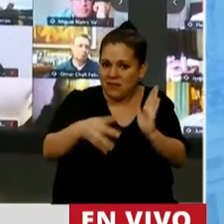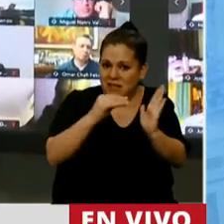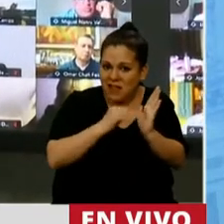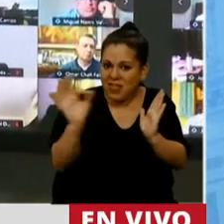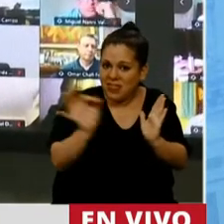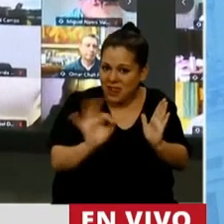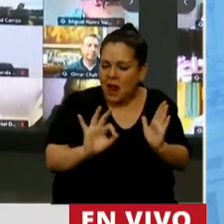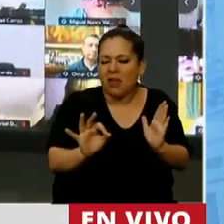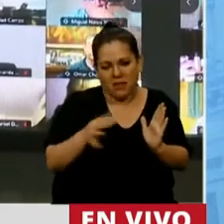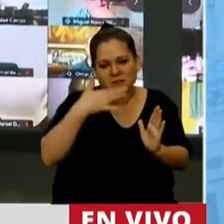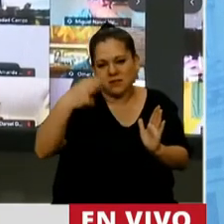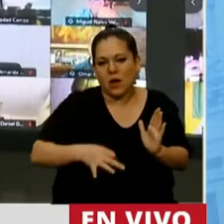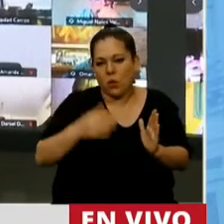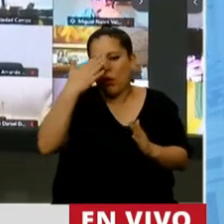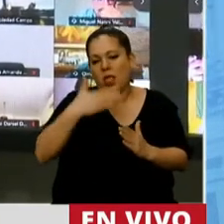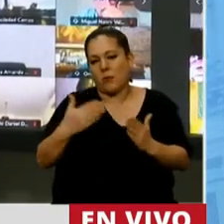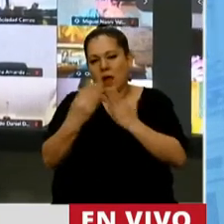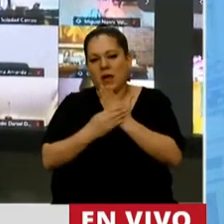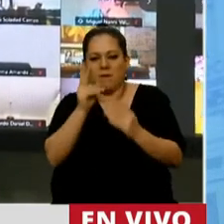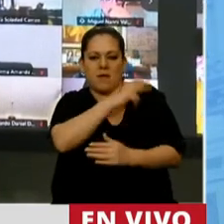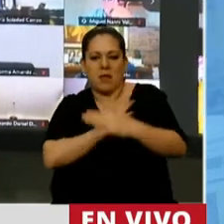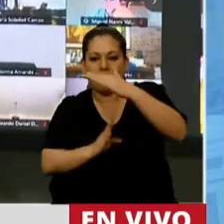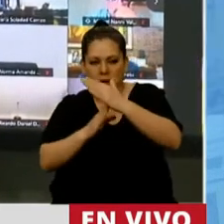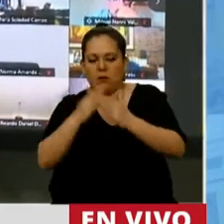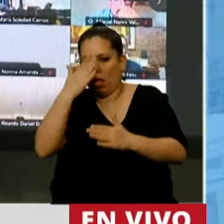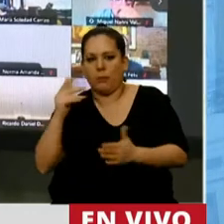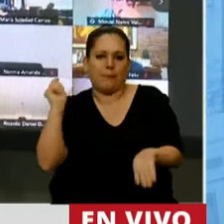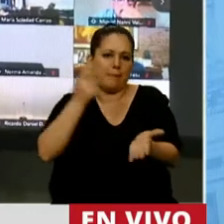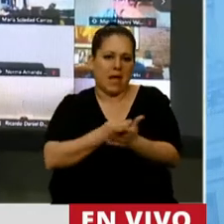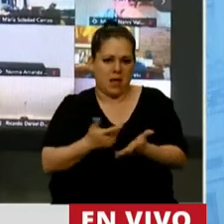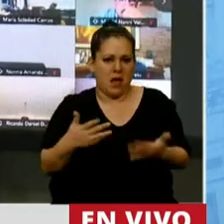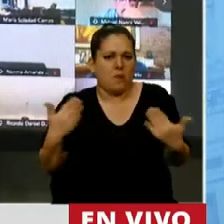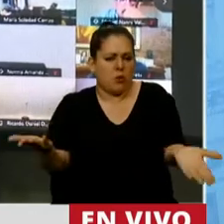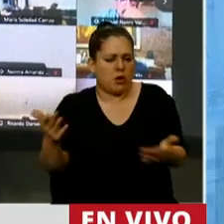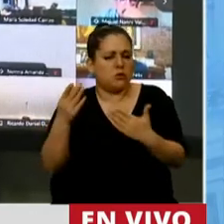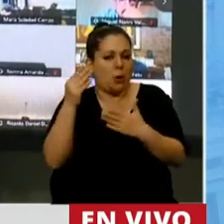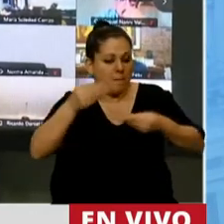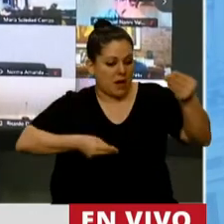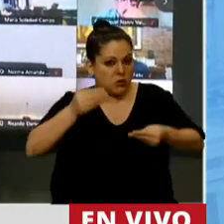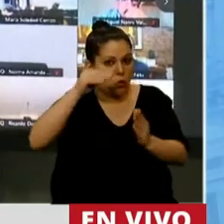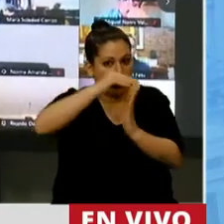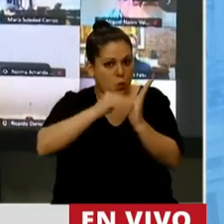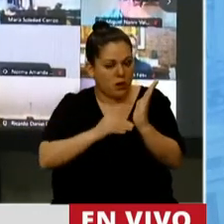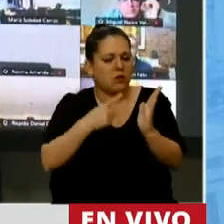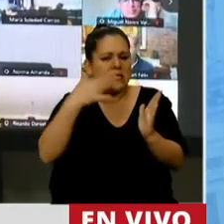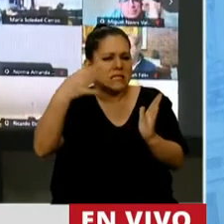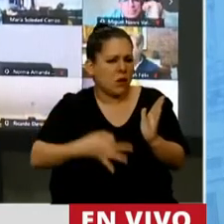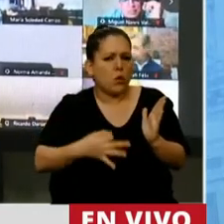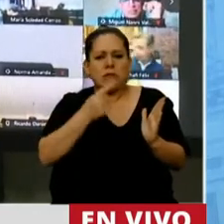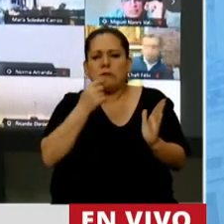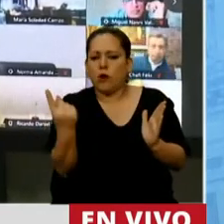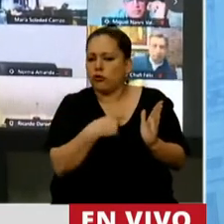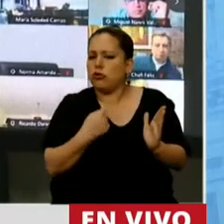van a ser asignados a través de la jefatura y gabinete. Entonces, aquí, este presupuesto, claramente, si le pusiéramos toda la buena